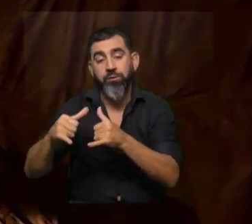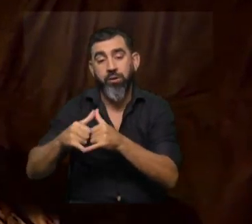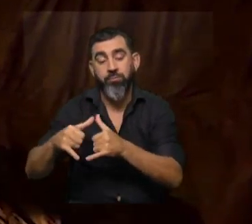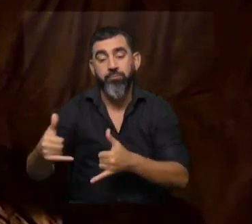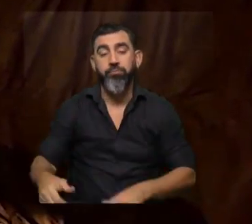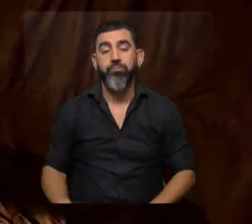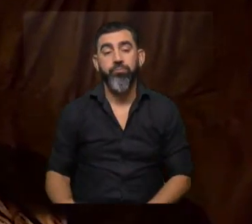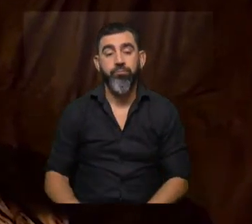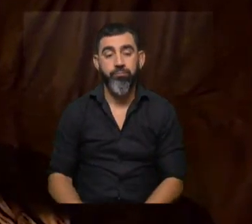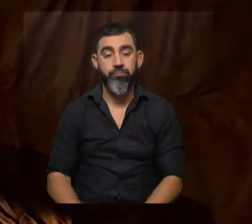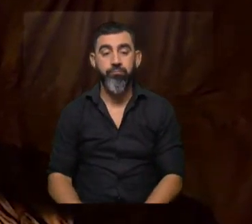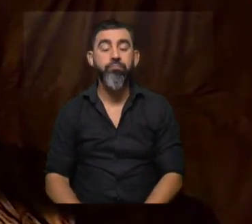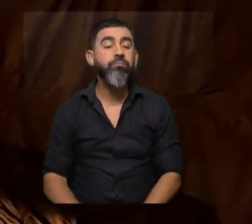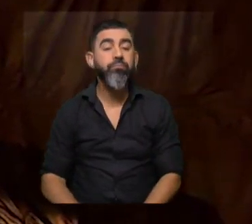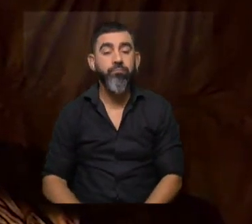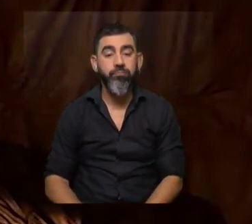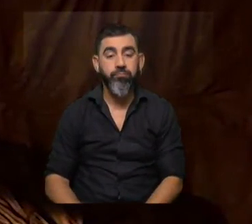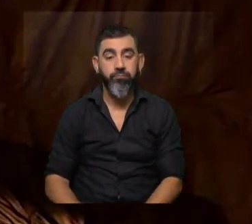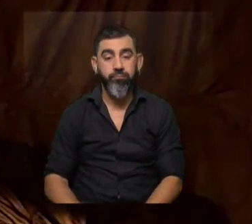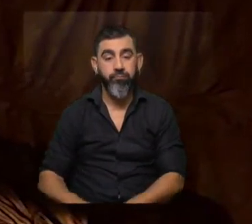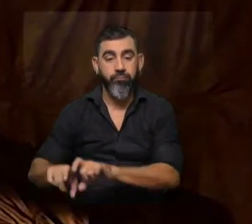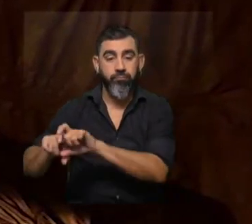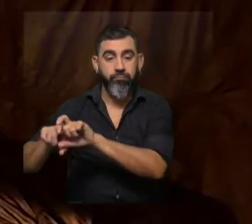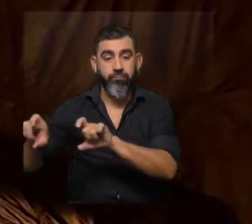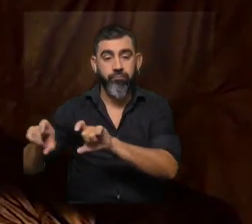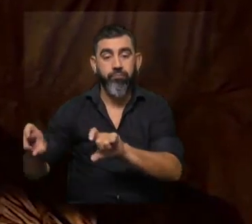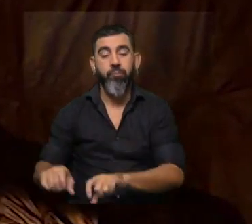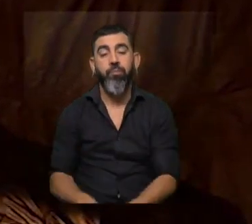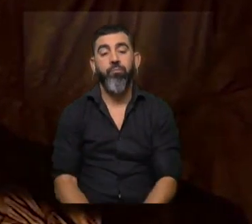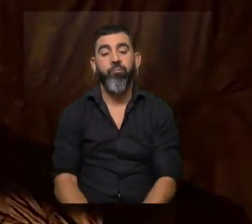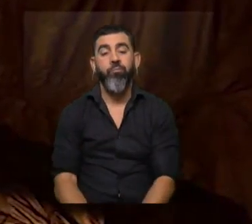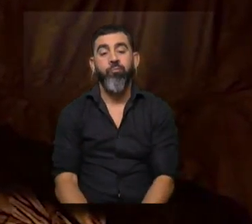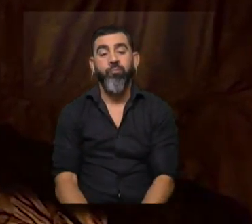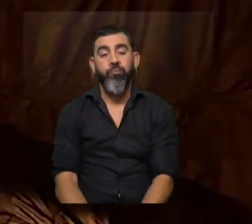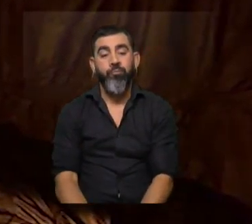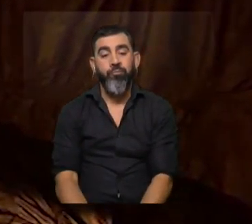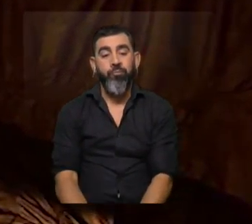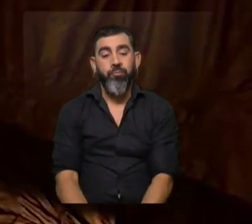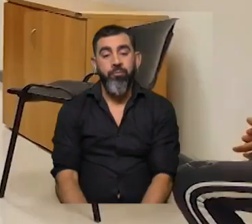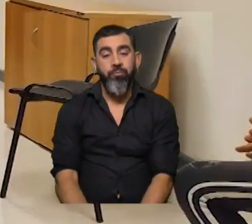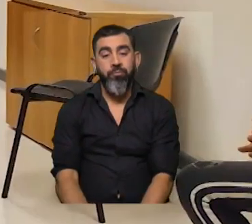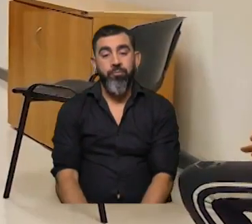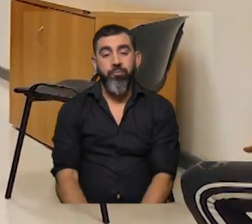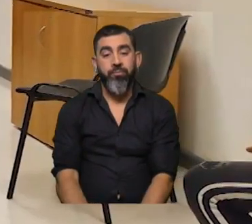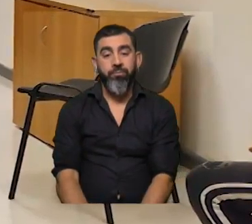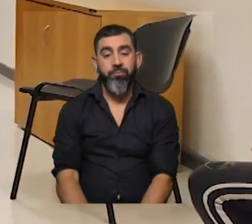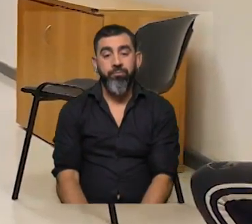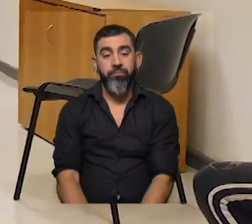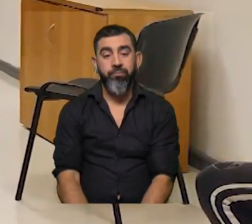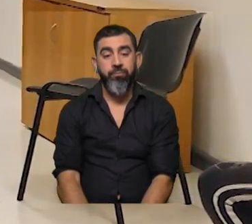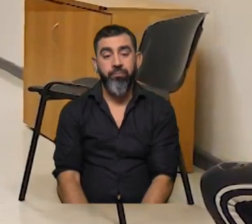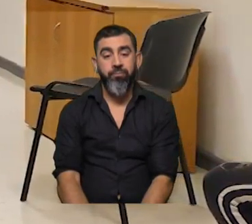o llamando al teléfono 1950-9745 o por WhatsApp al 099